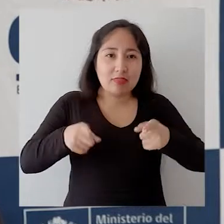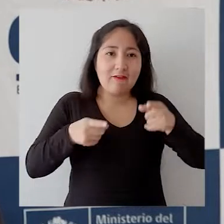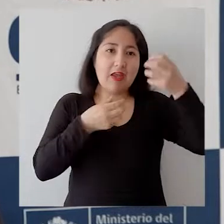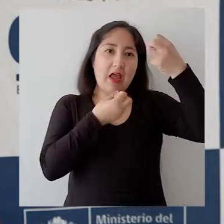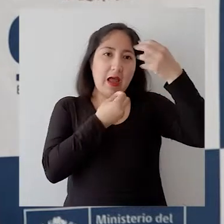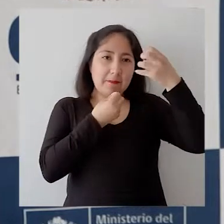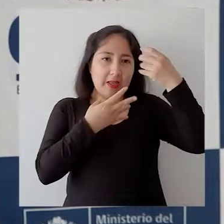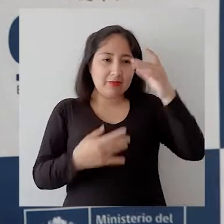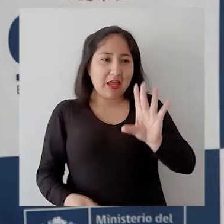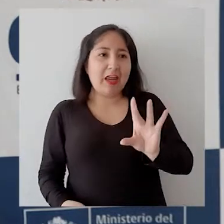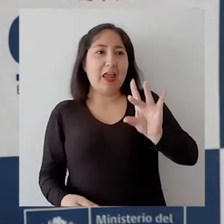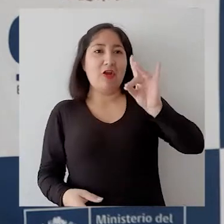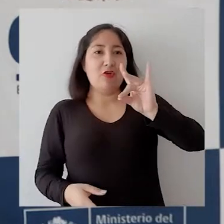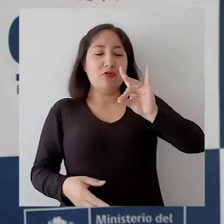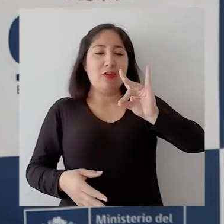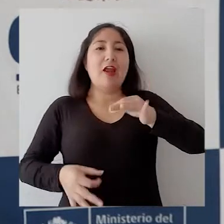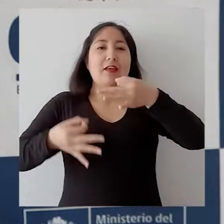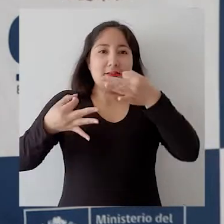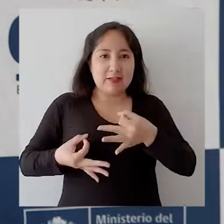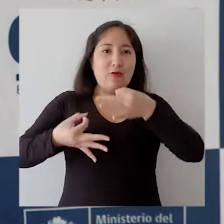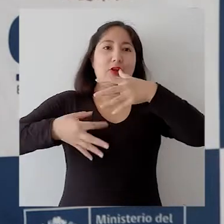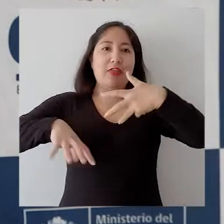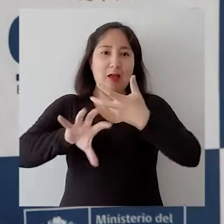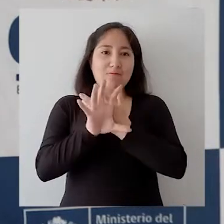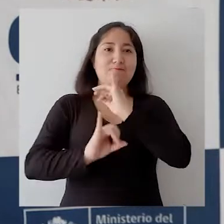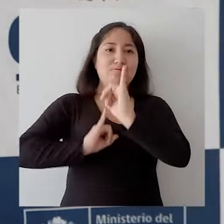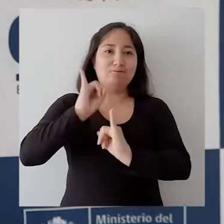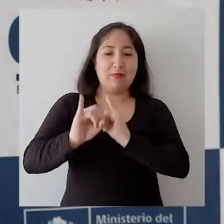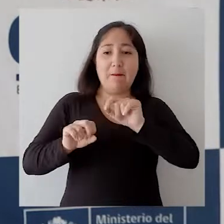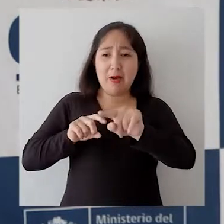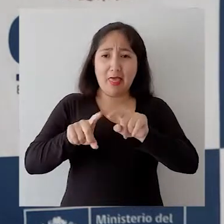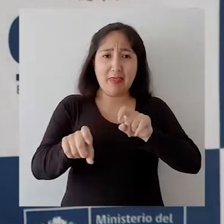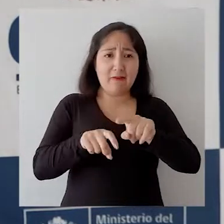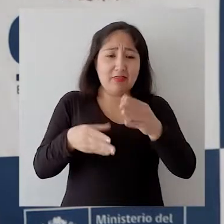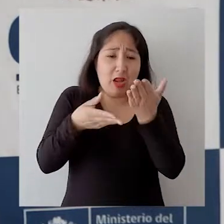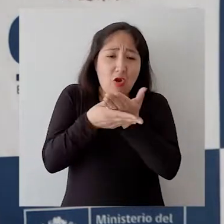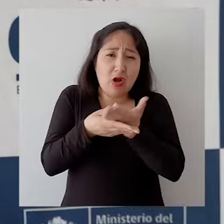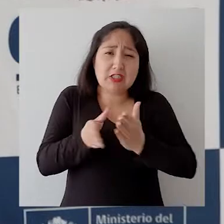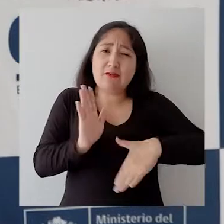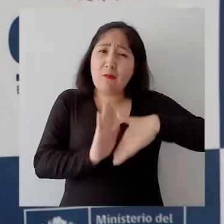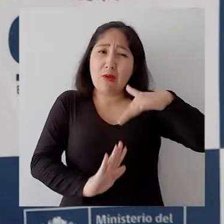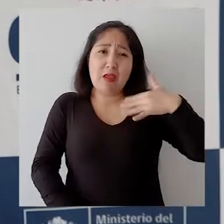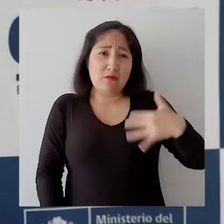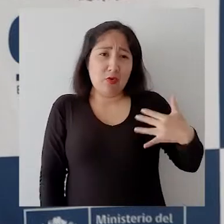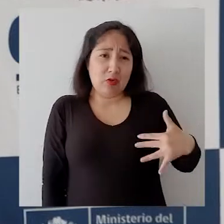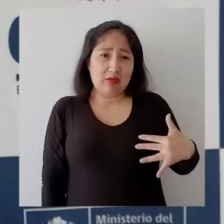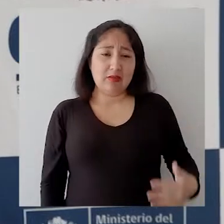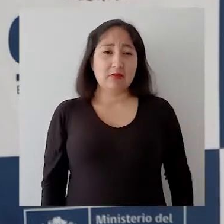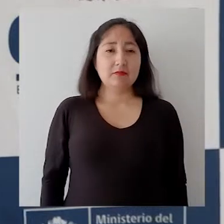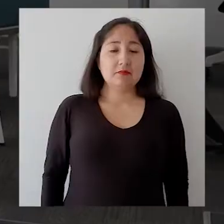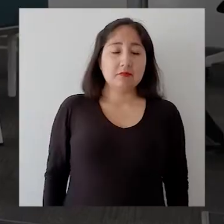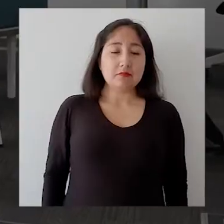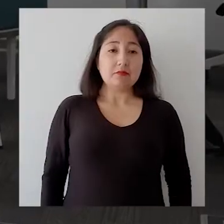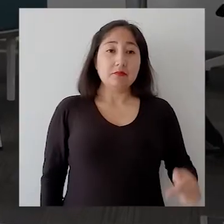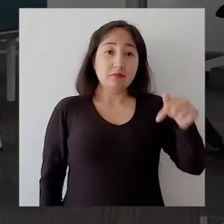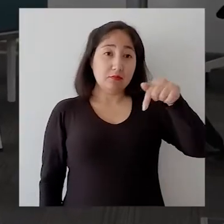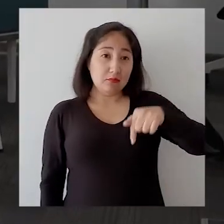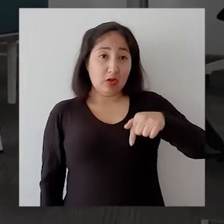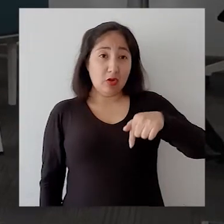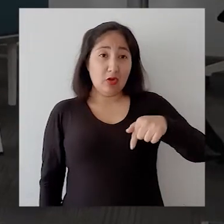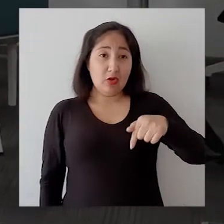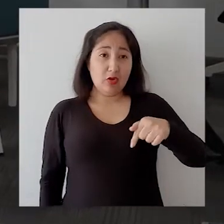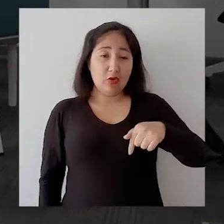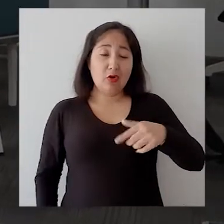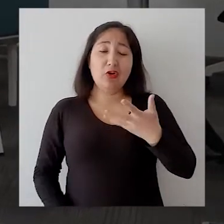capaces de encontrar en la ciberseguridad la forma para defender los activos más valiosos que tenemos de nuestra información. Hoy en día existe